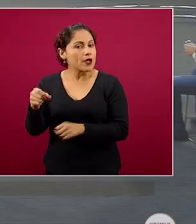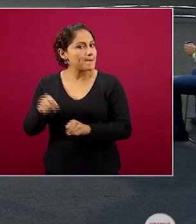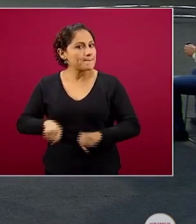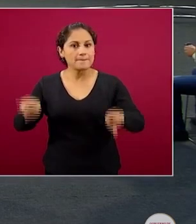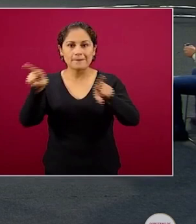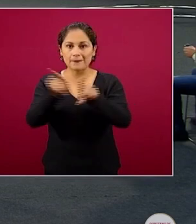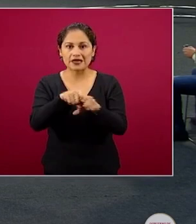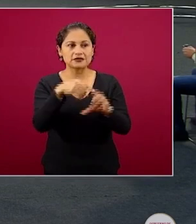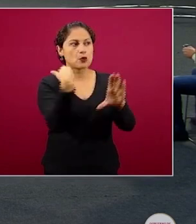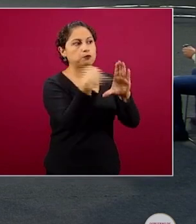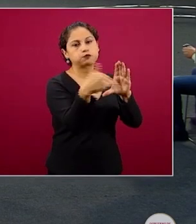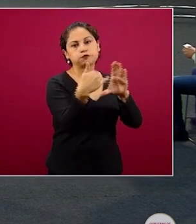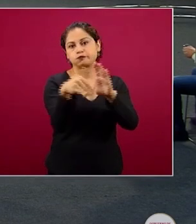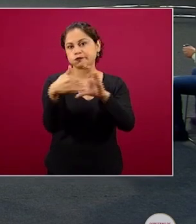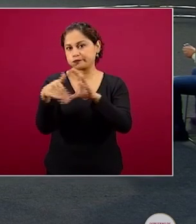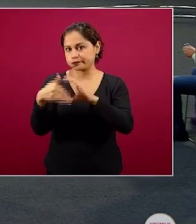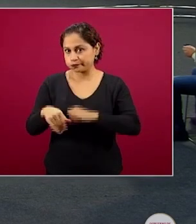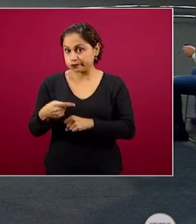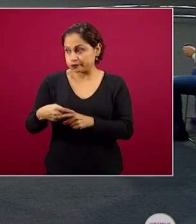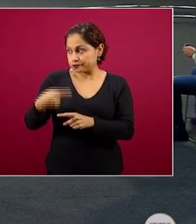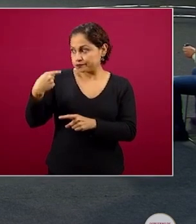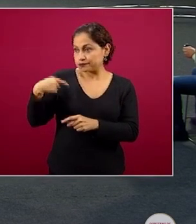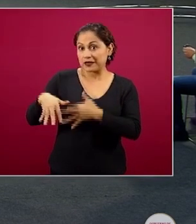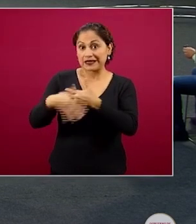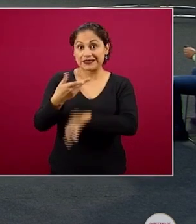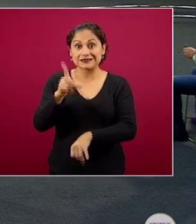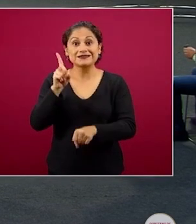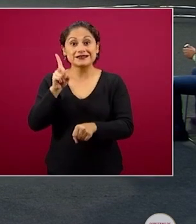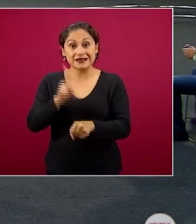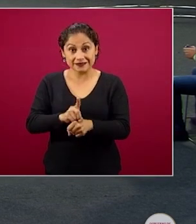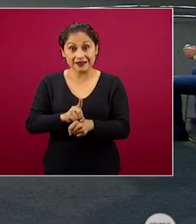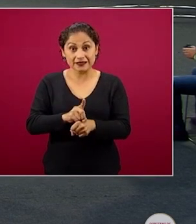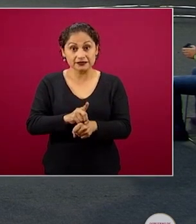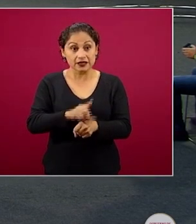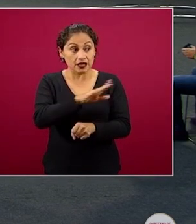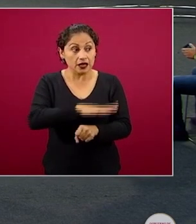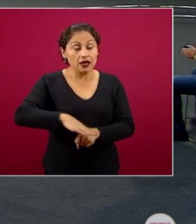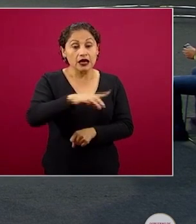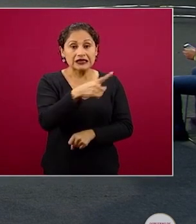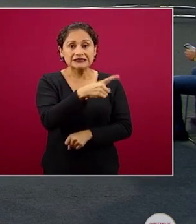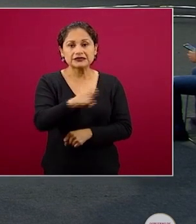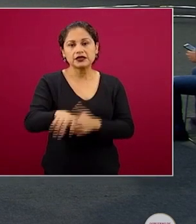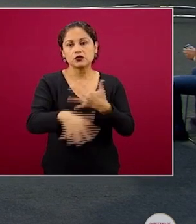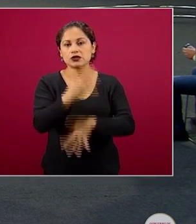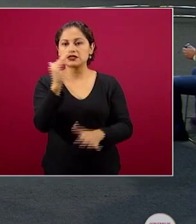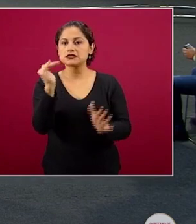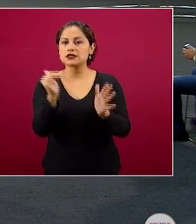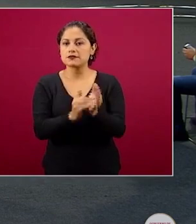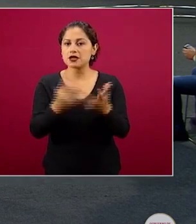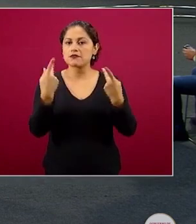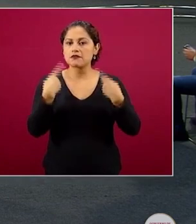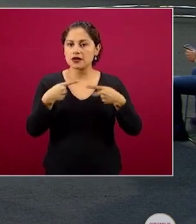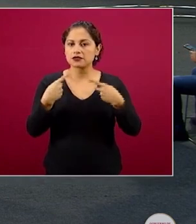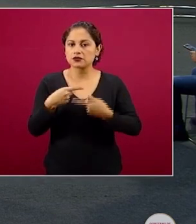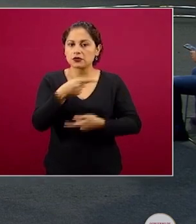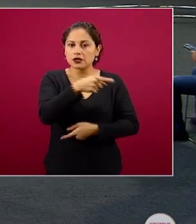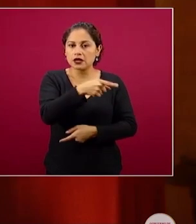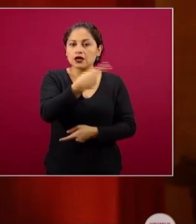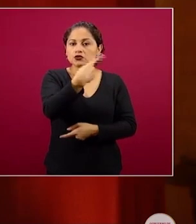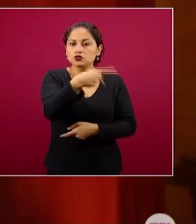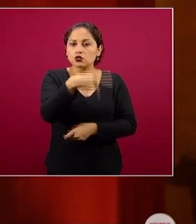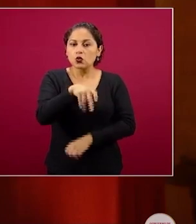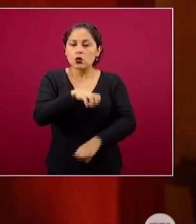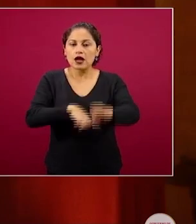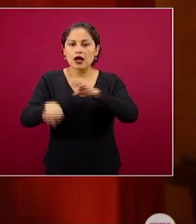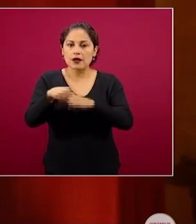se ha dispersado en los últimos 15 días a 115 mil personas. Son pequeñas economías a